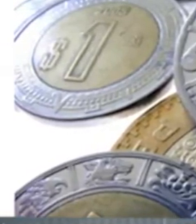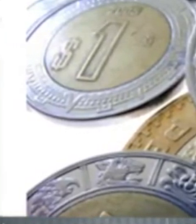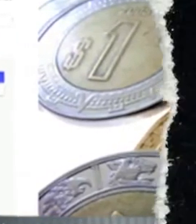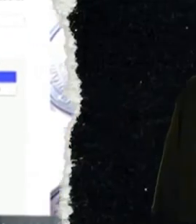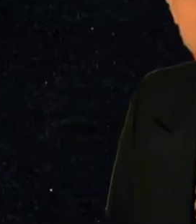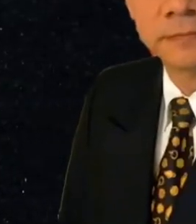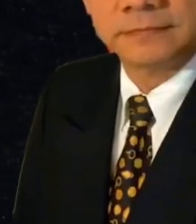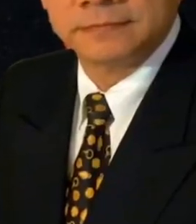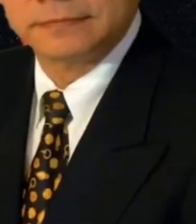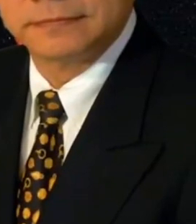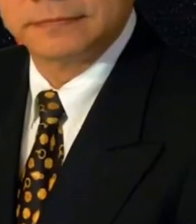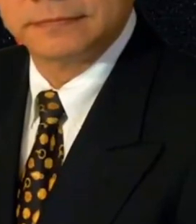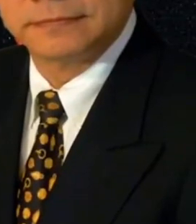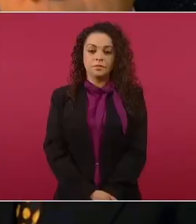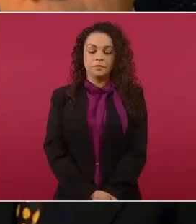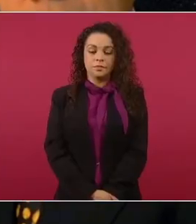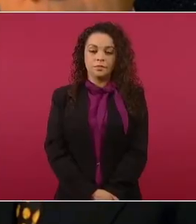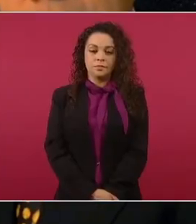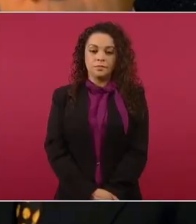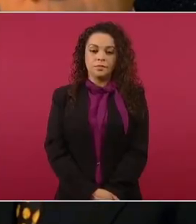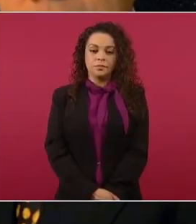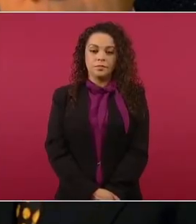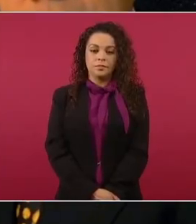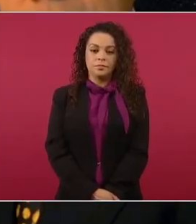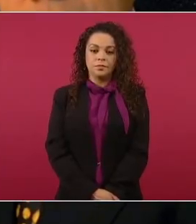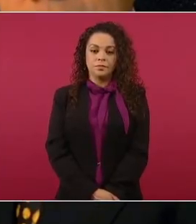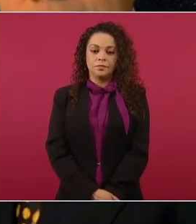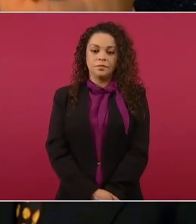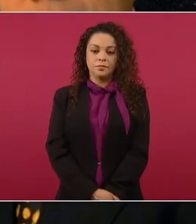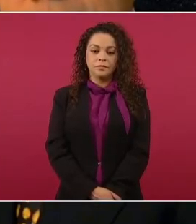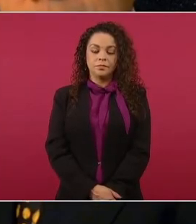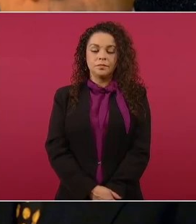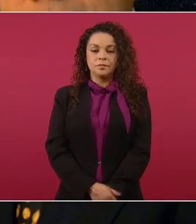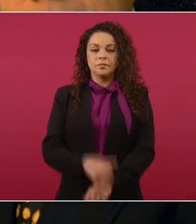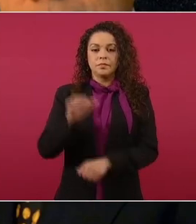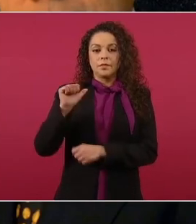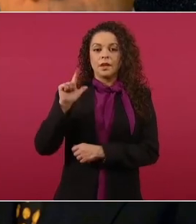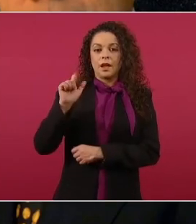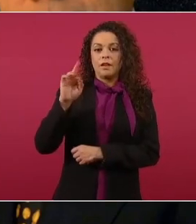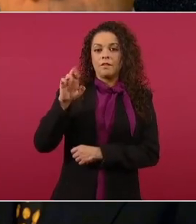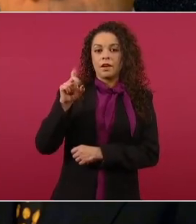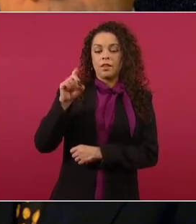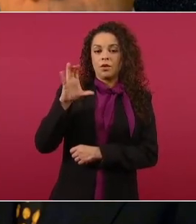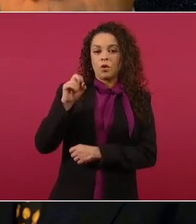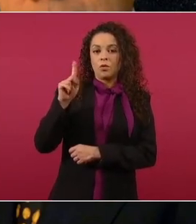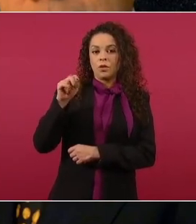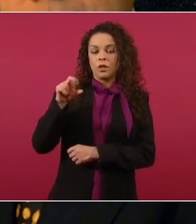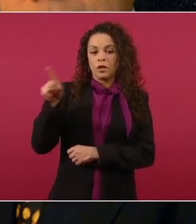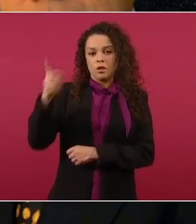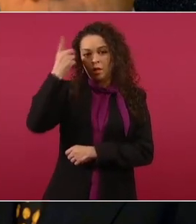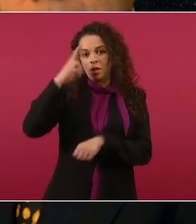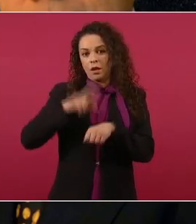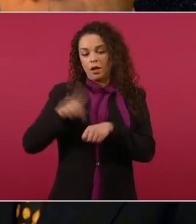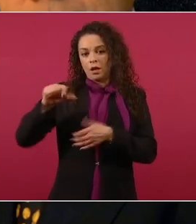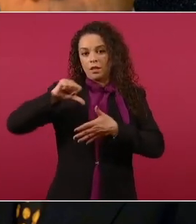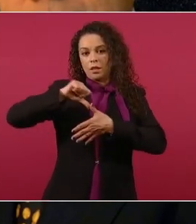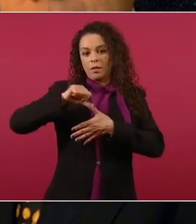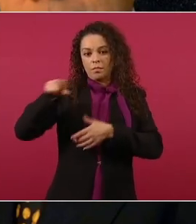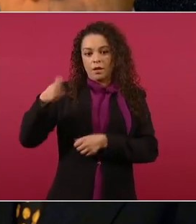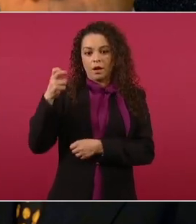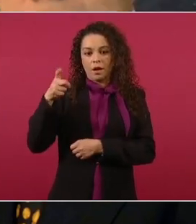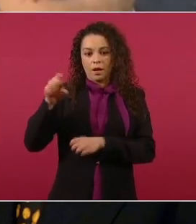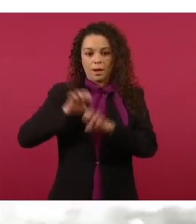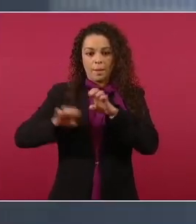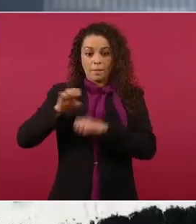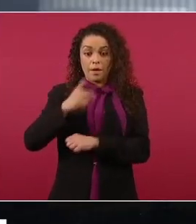limitaban a citar el primer párrafo del autor, Alfredo Coutinho, director para América Latina de la Calificadora, en el que explica